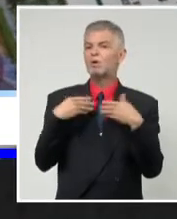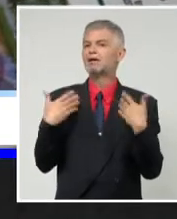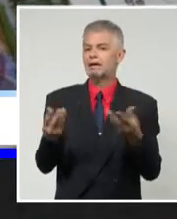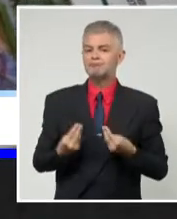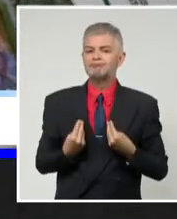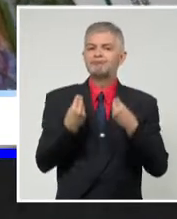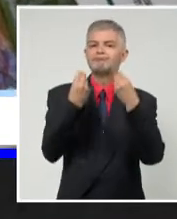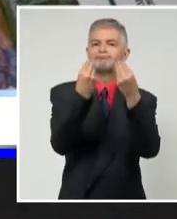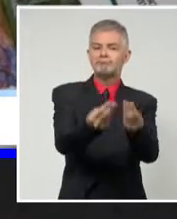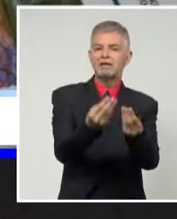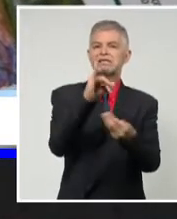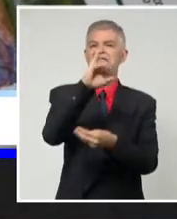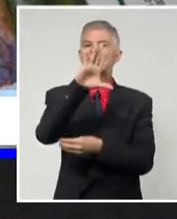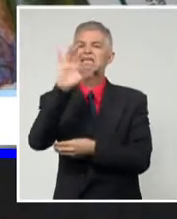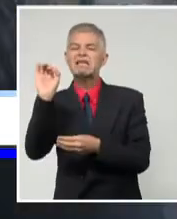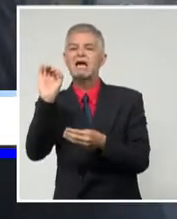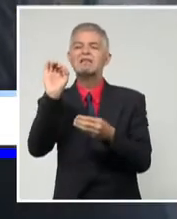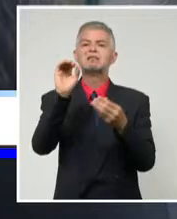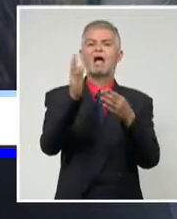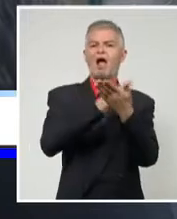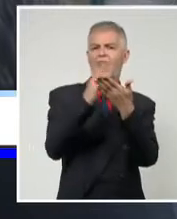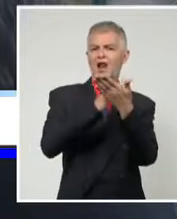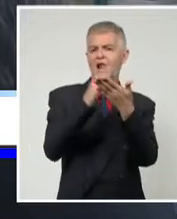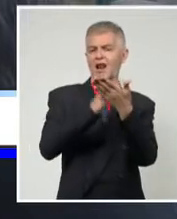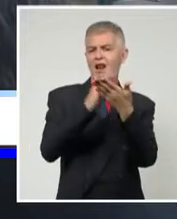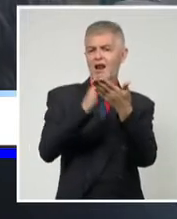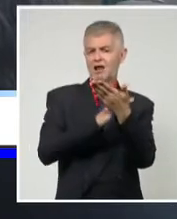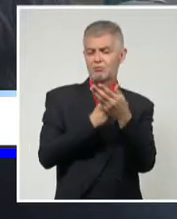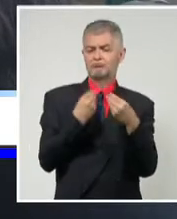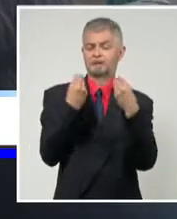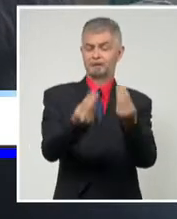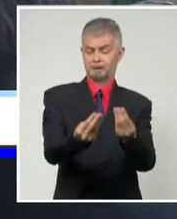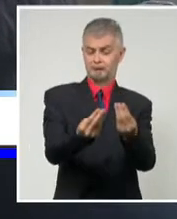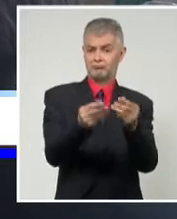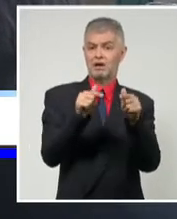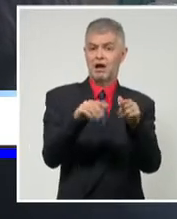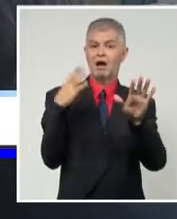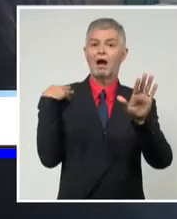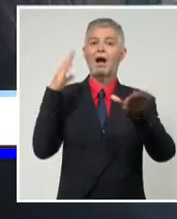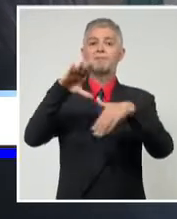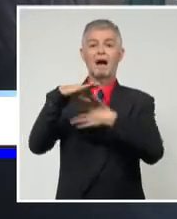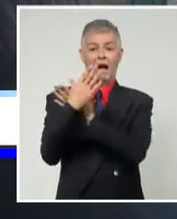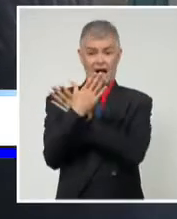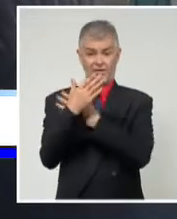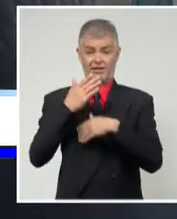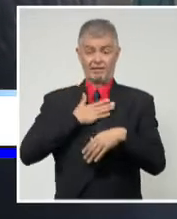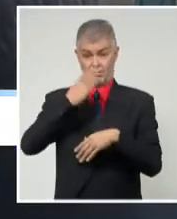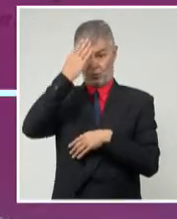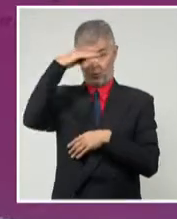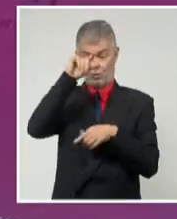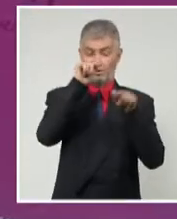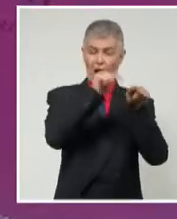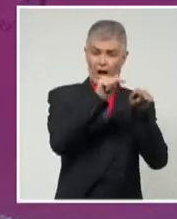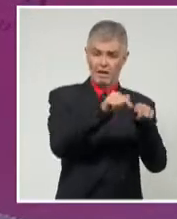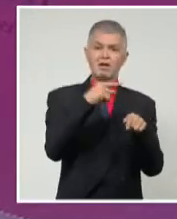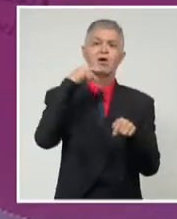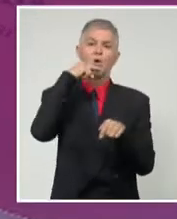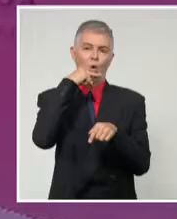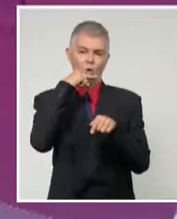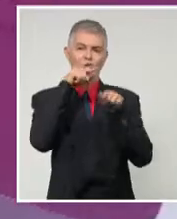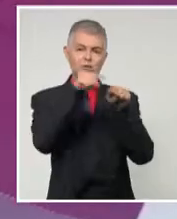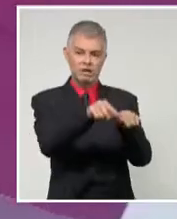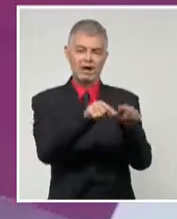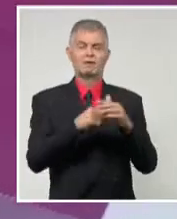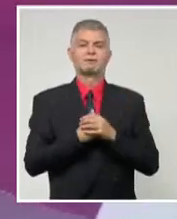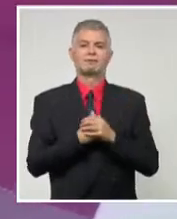donación de más de 60 títulos realizada a la institución por la Embajada de Cuba en la Federación de Rusia. Resaltan